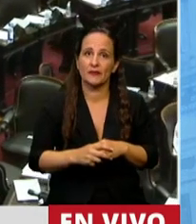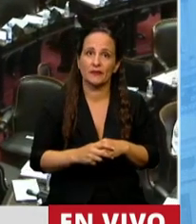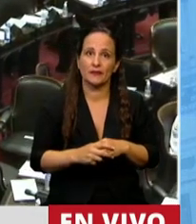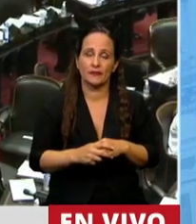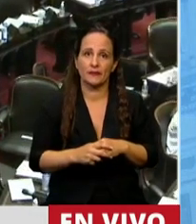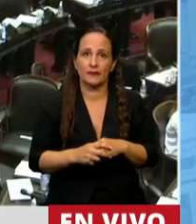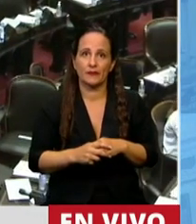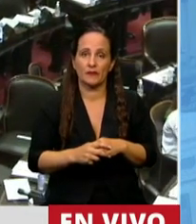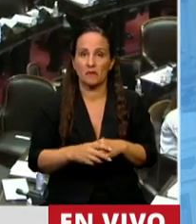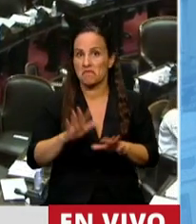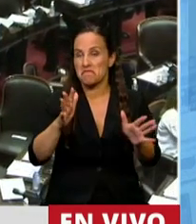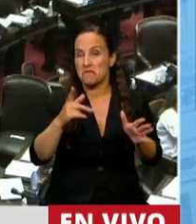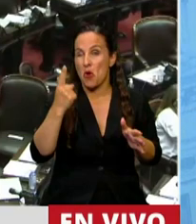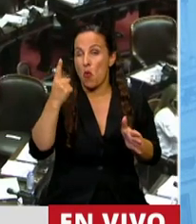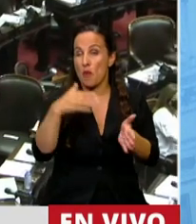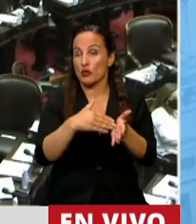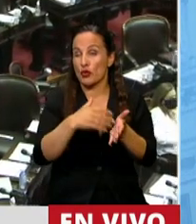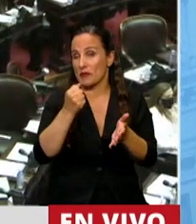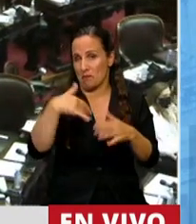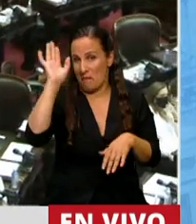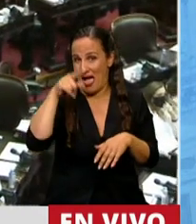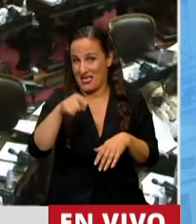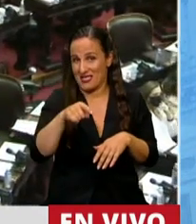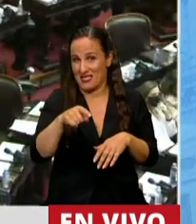estamos hablando de más de un millón de pesos en viáticos.